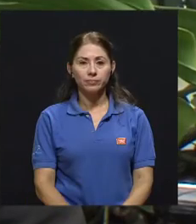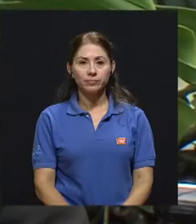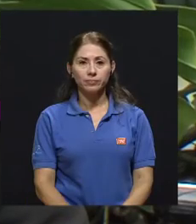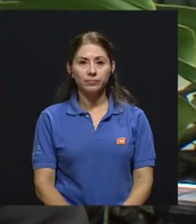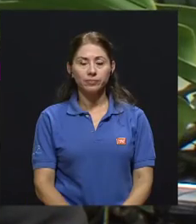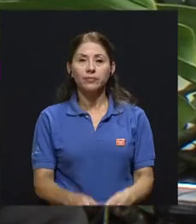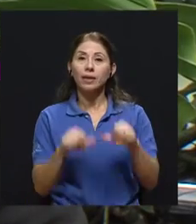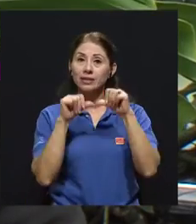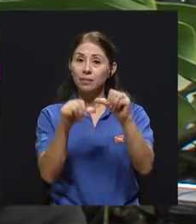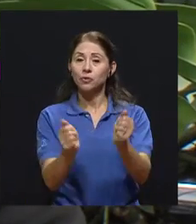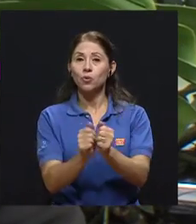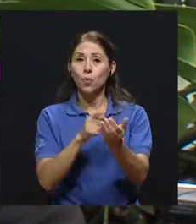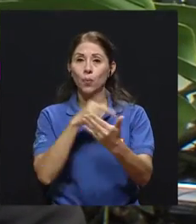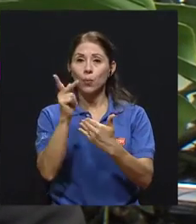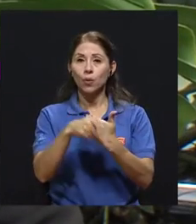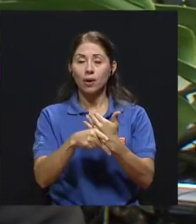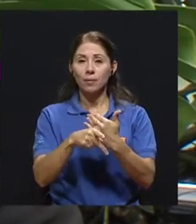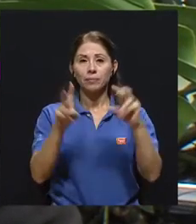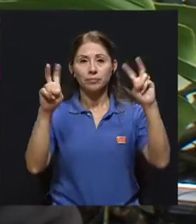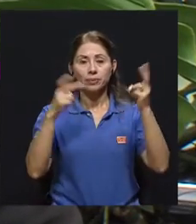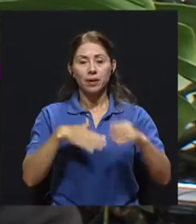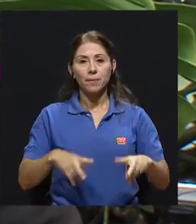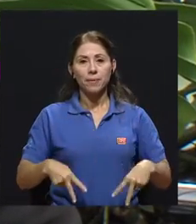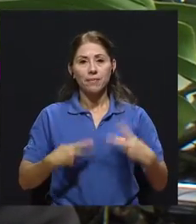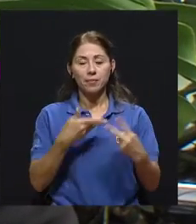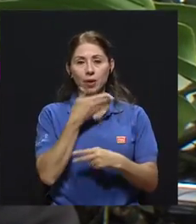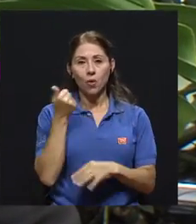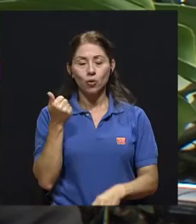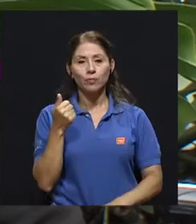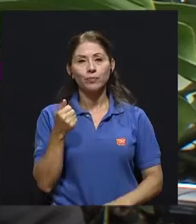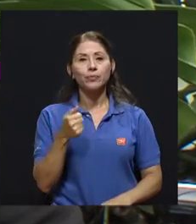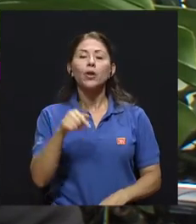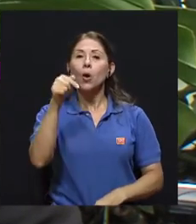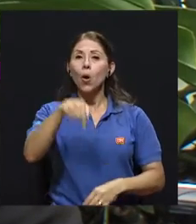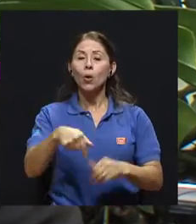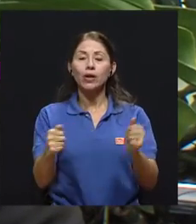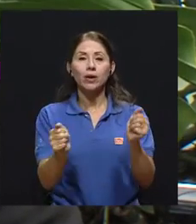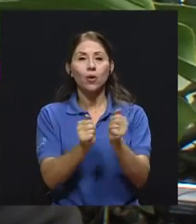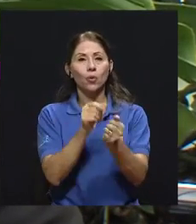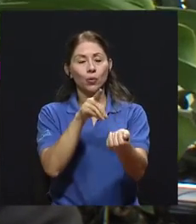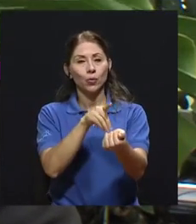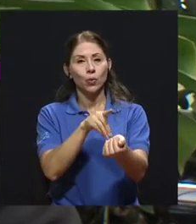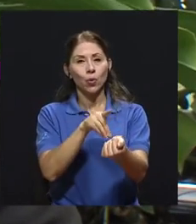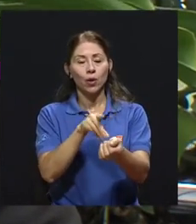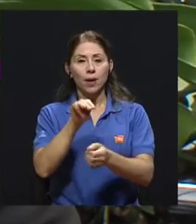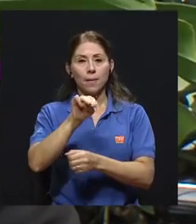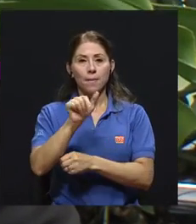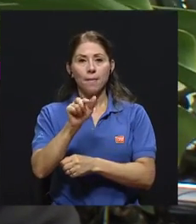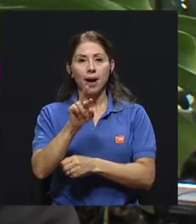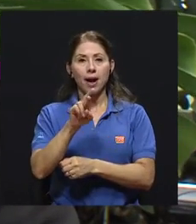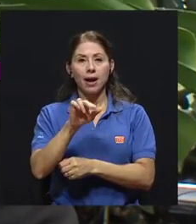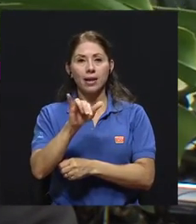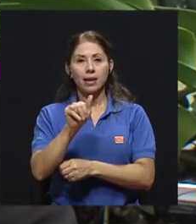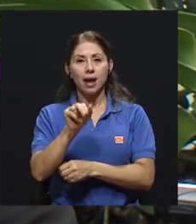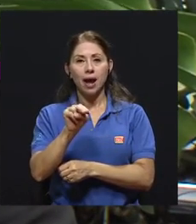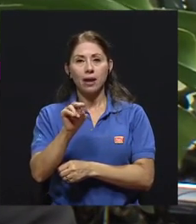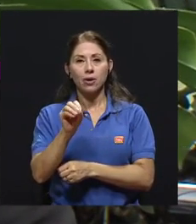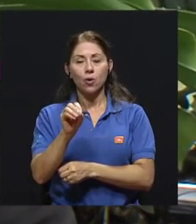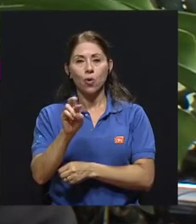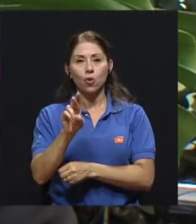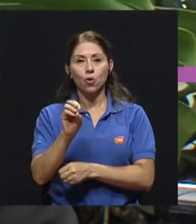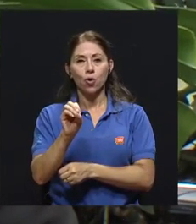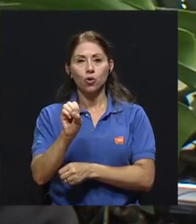Estamos de vuelta en su telerevista Vivir Mejor. El día de hoy nos acompaña el doctor Mariano Rosabal, quien es